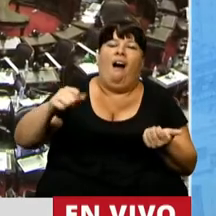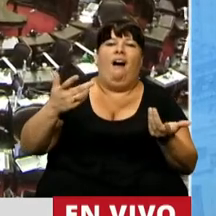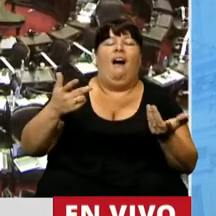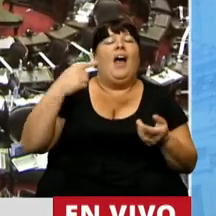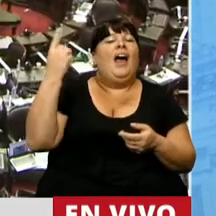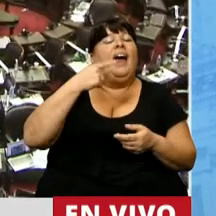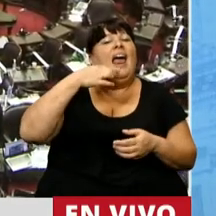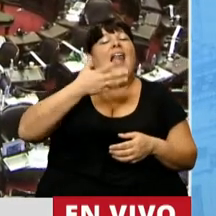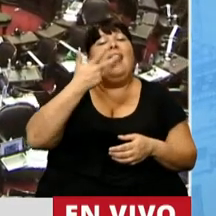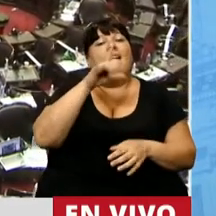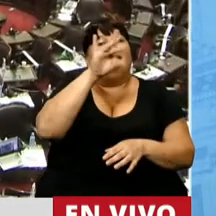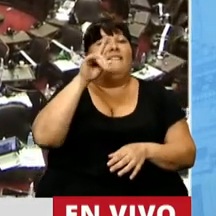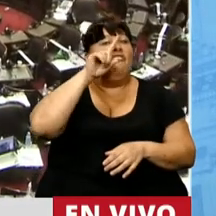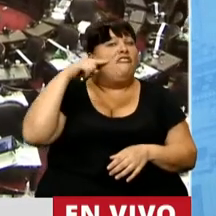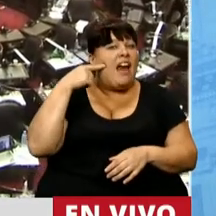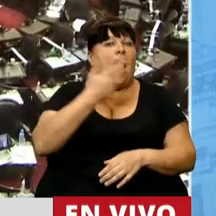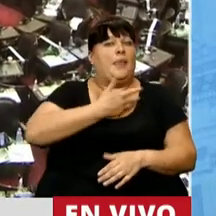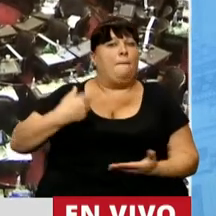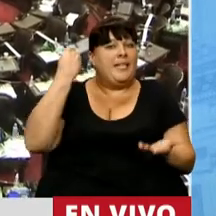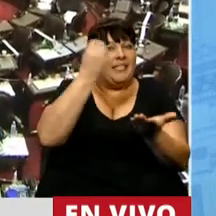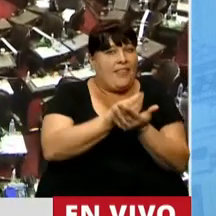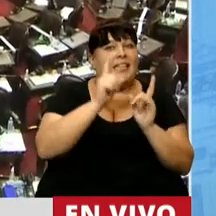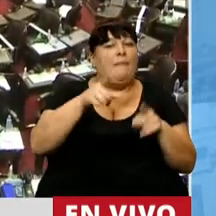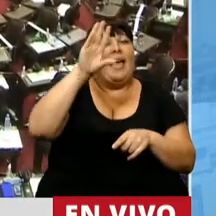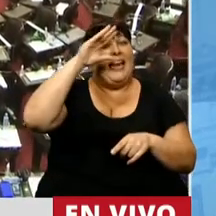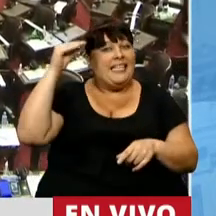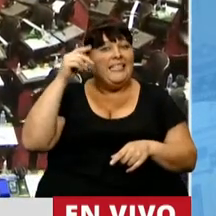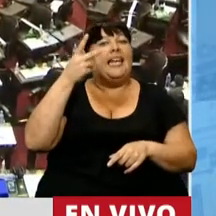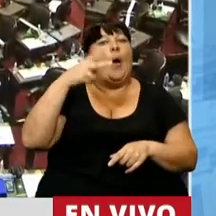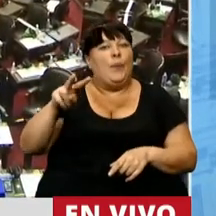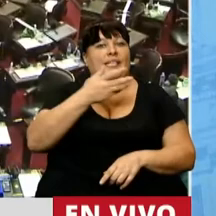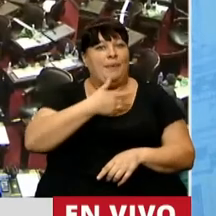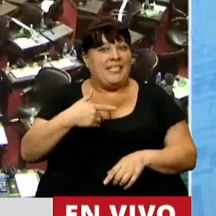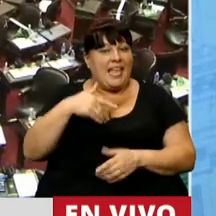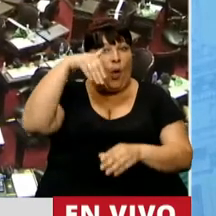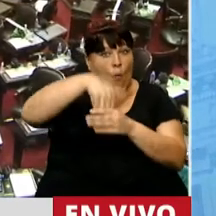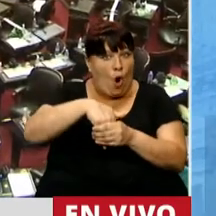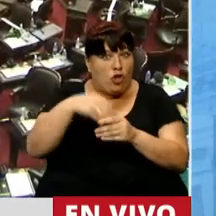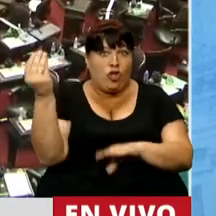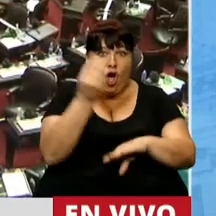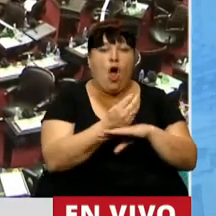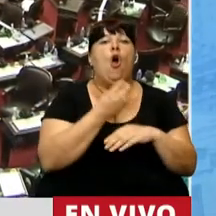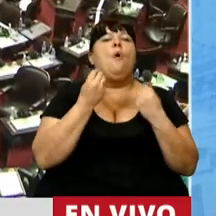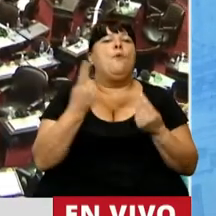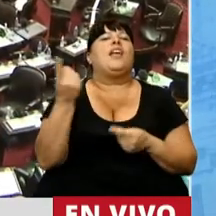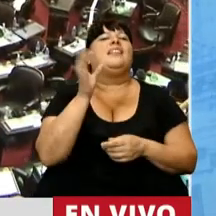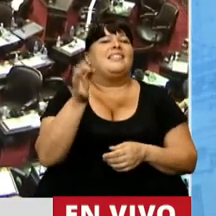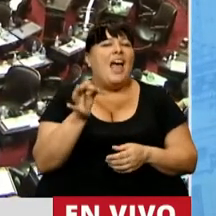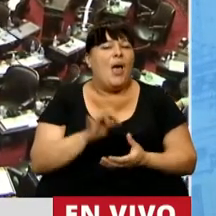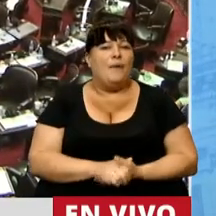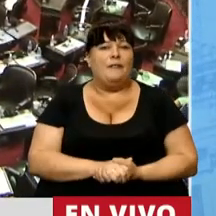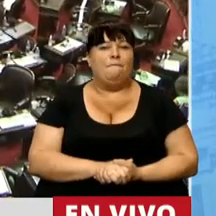eligieron a Alberto Fernández como presidente y a Cristina Fernández de Kirchner como vicepresidenta porque saben que